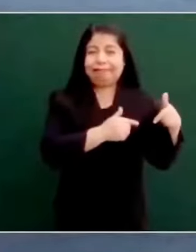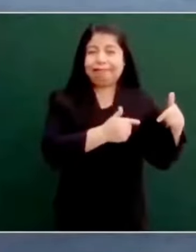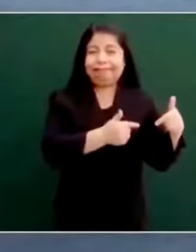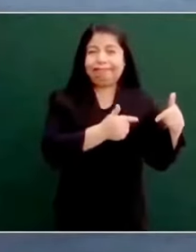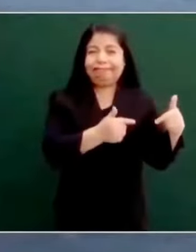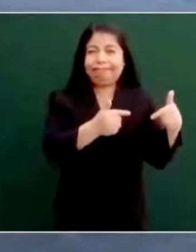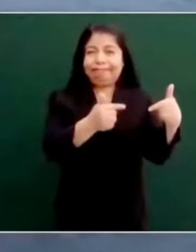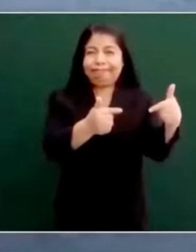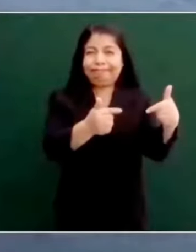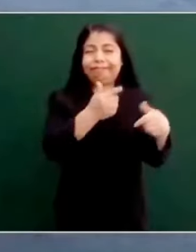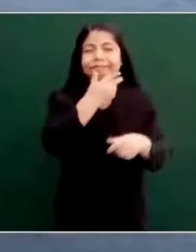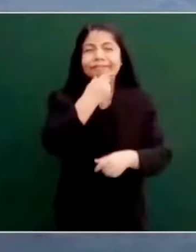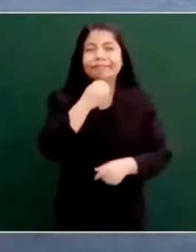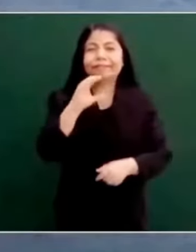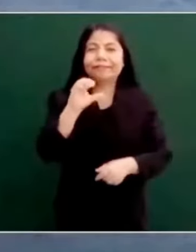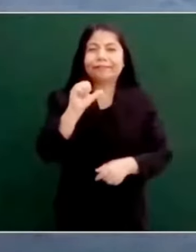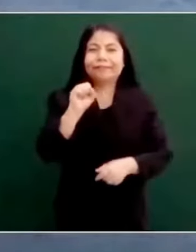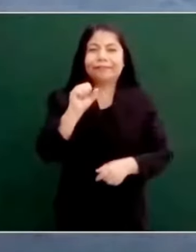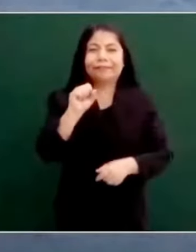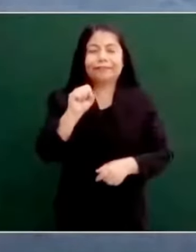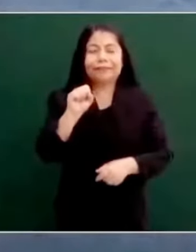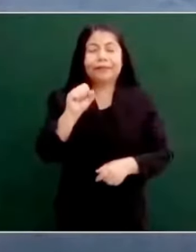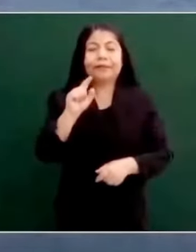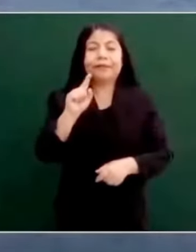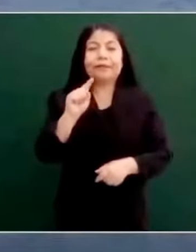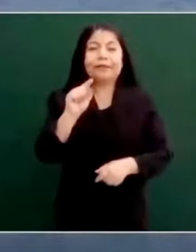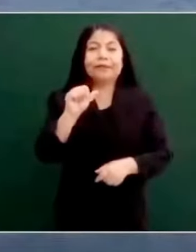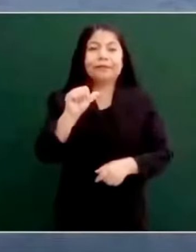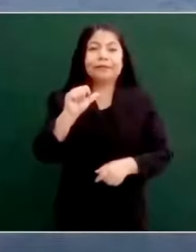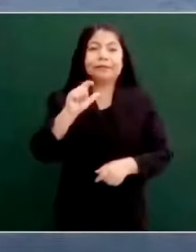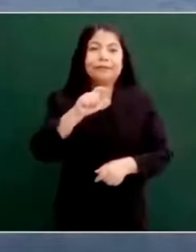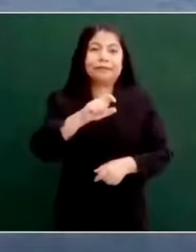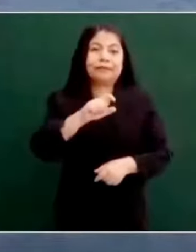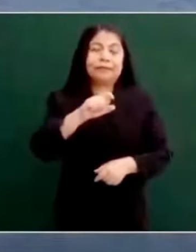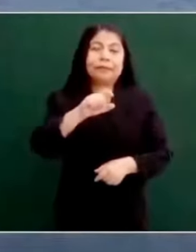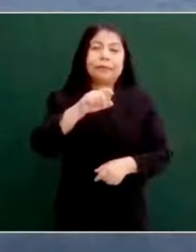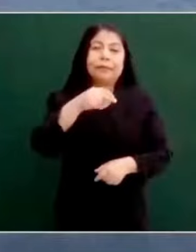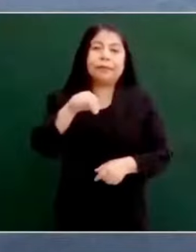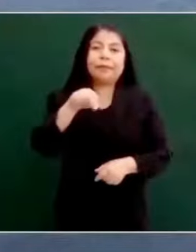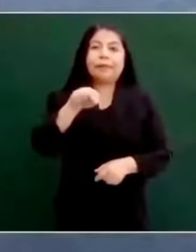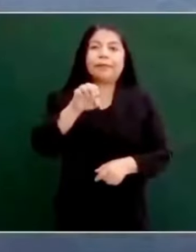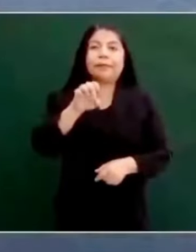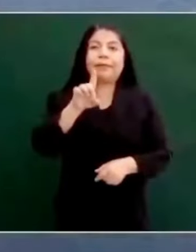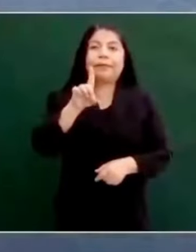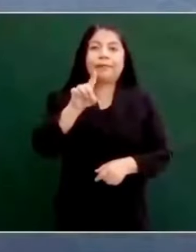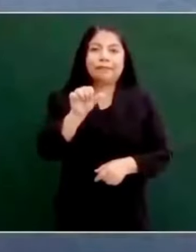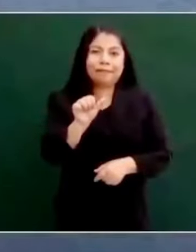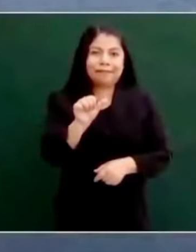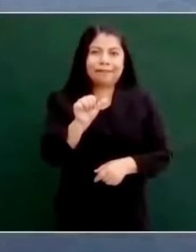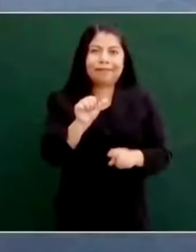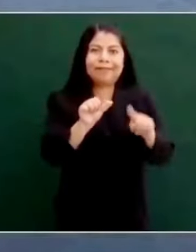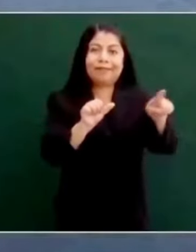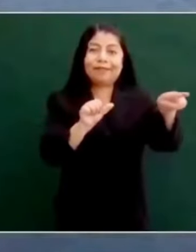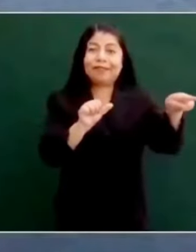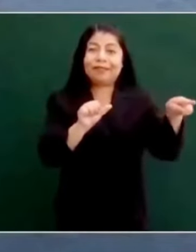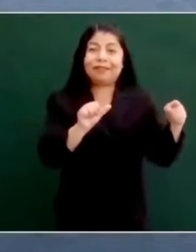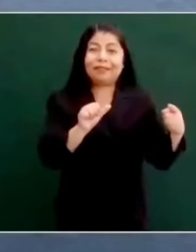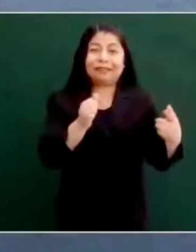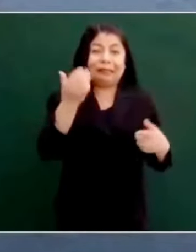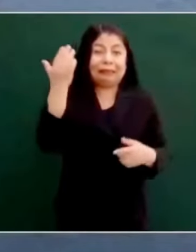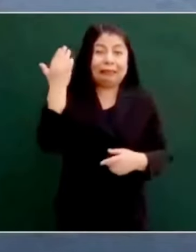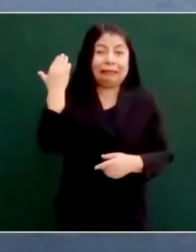Castañeda, Aguilar Camín, Krause, todos esos, salinistas, corruptos,